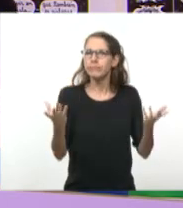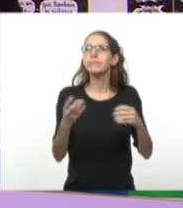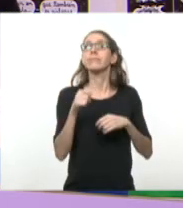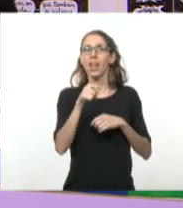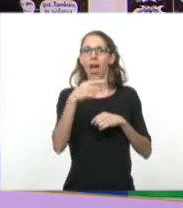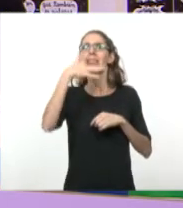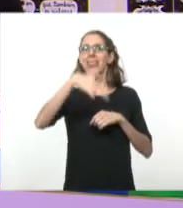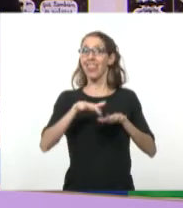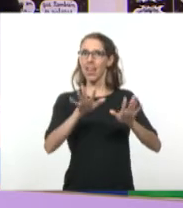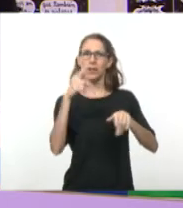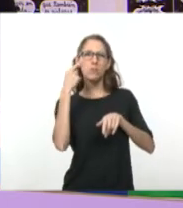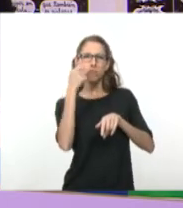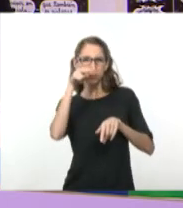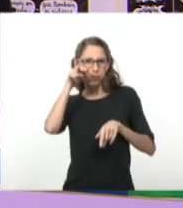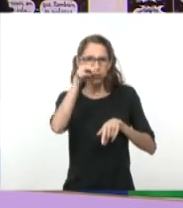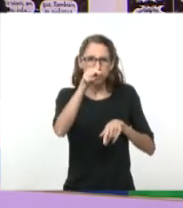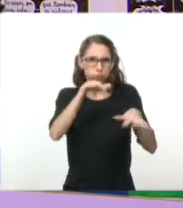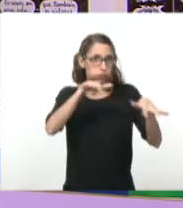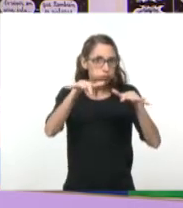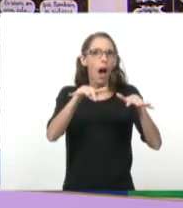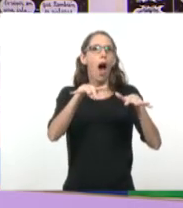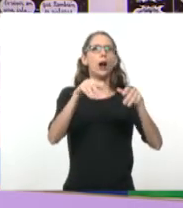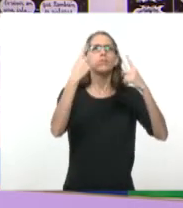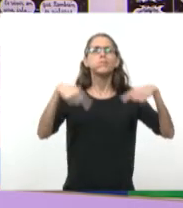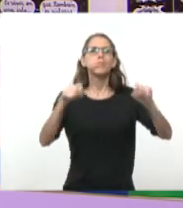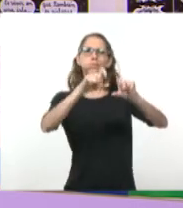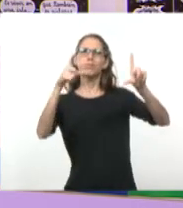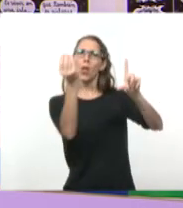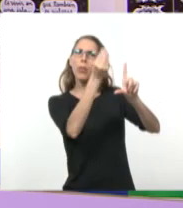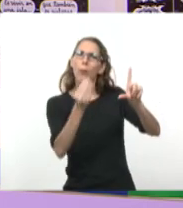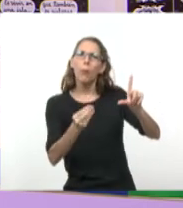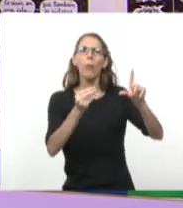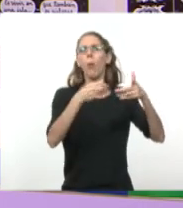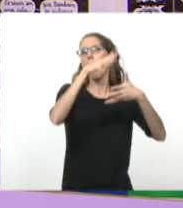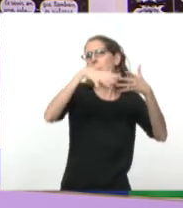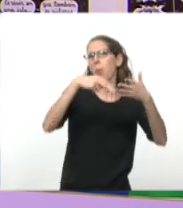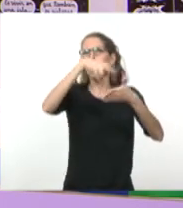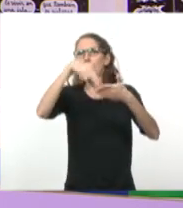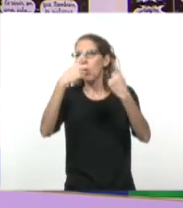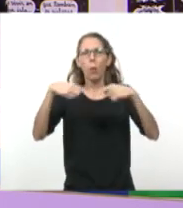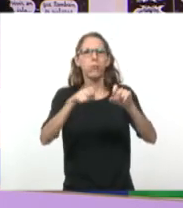pensar en cómo leemos también las imágenes, los dibujos, las pinturas, cualquier tipo de imagen.